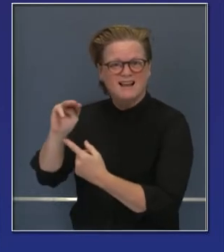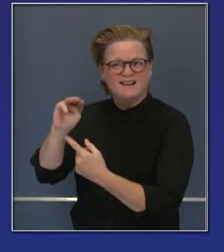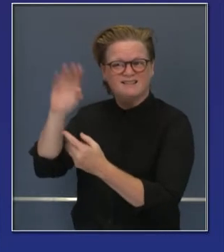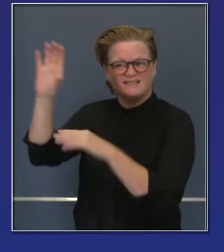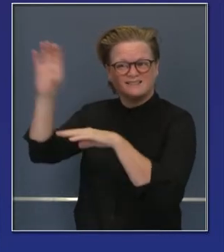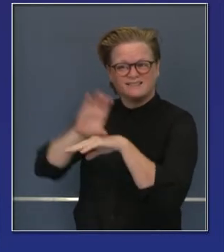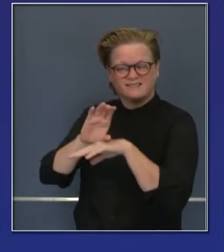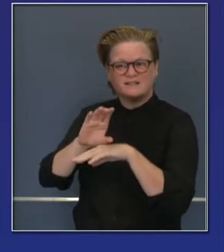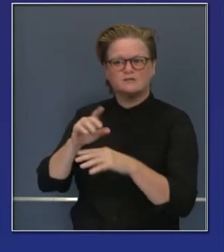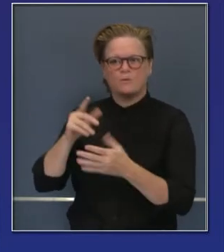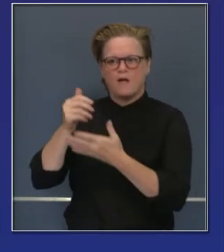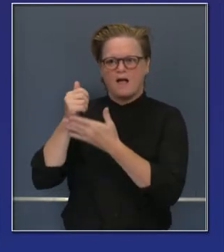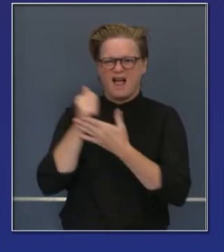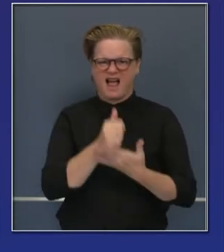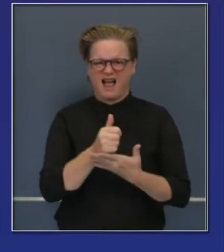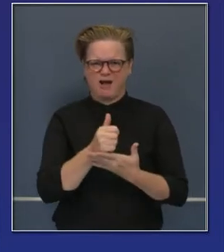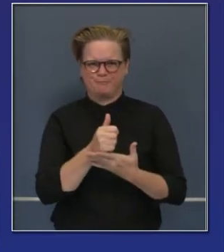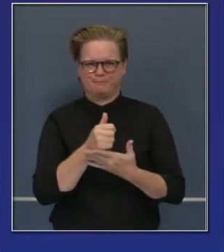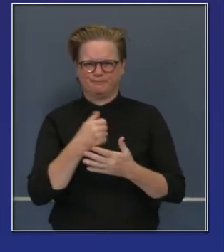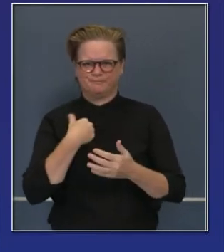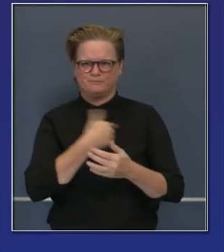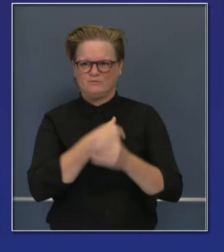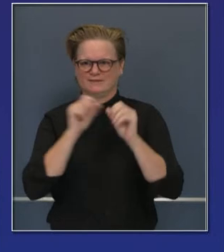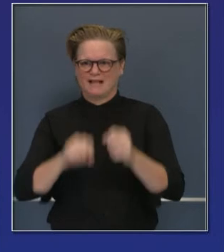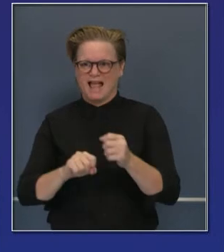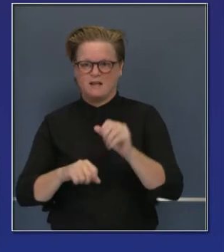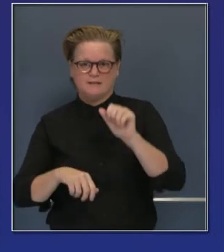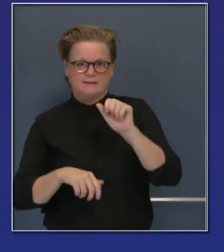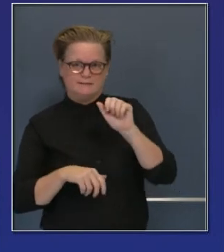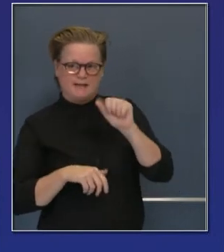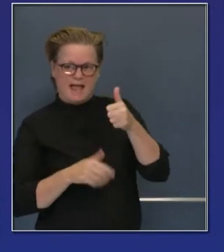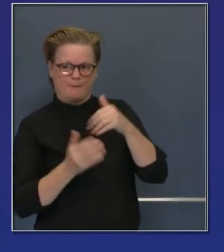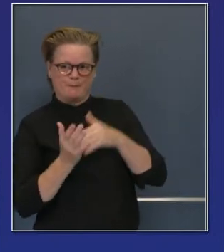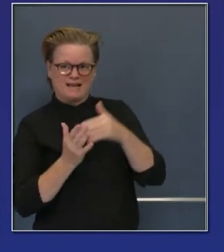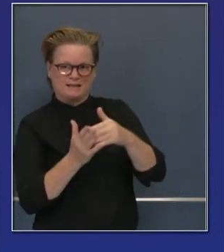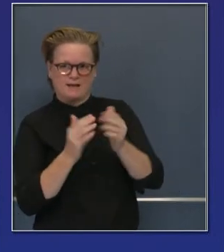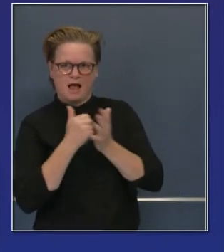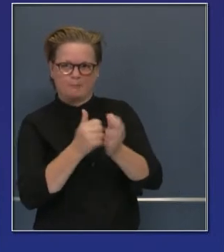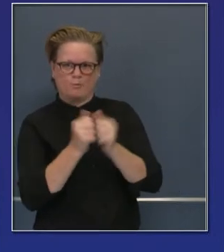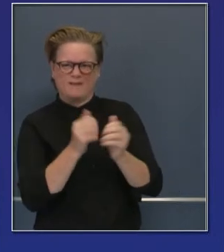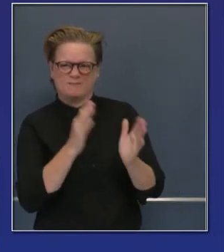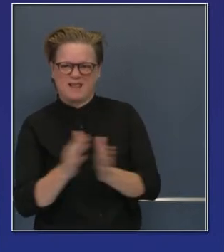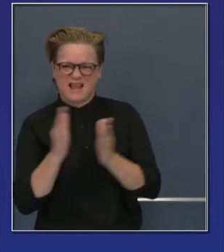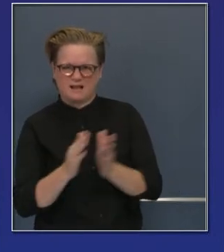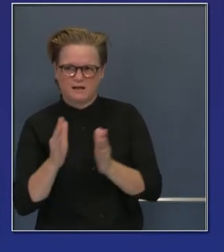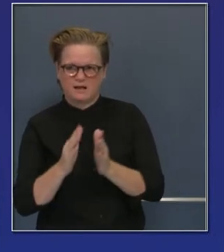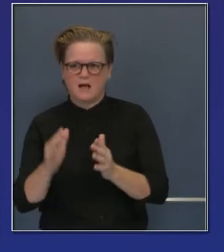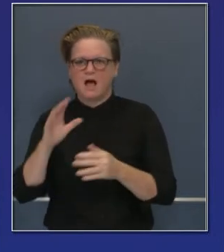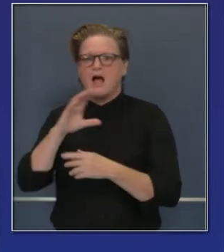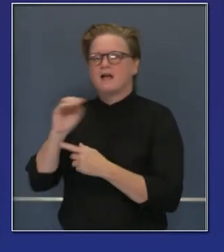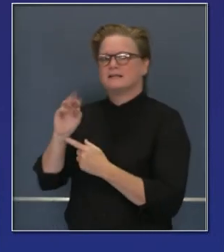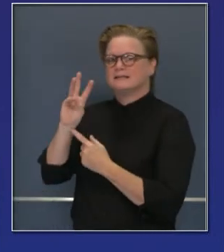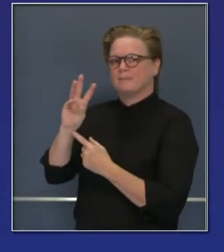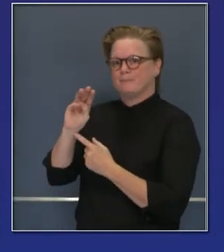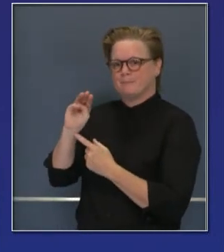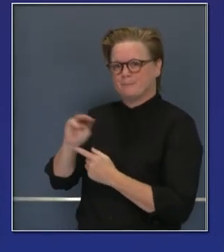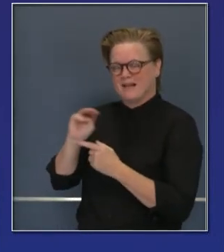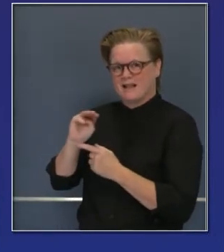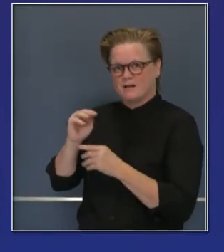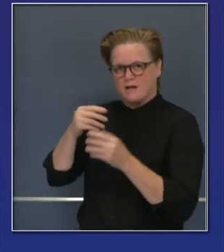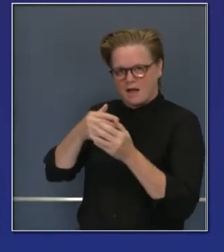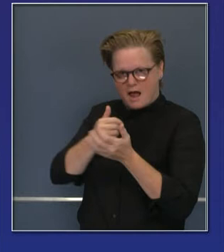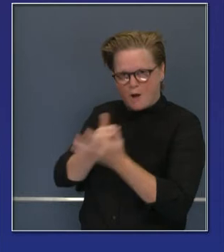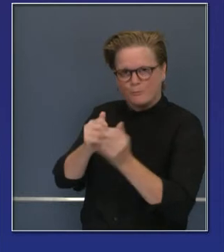de la vacuna en California. 10 millones han sido destinados a las jurisdicciones de salubridad locales, 6 millones para